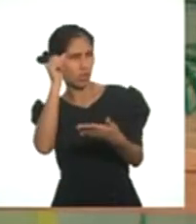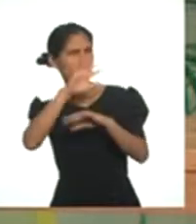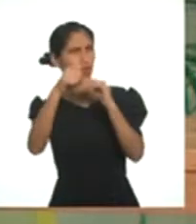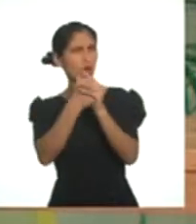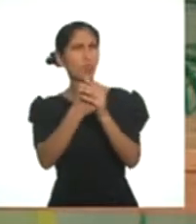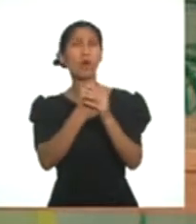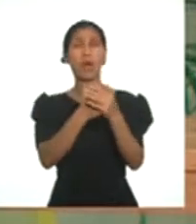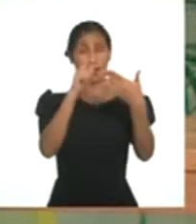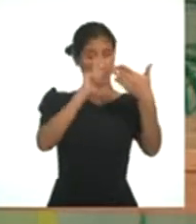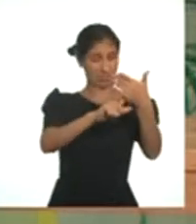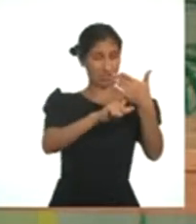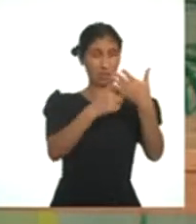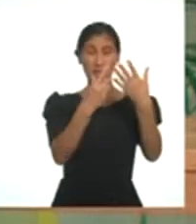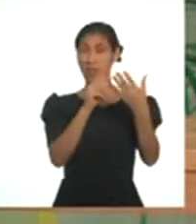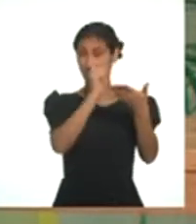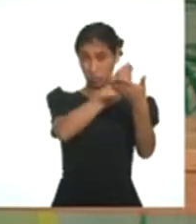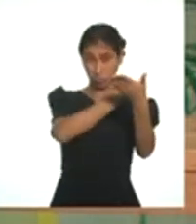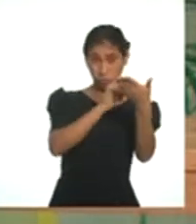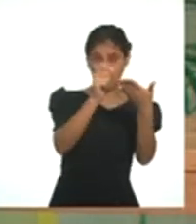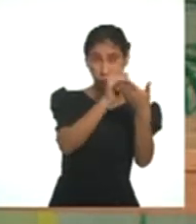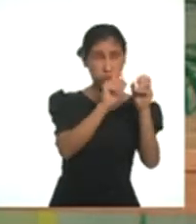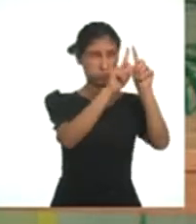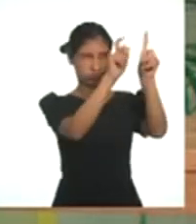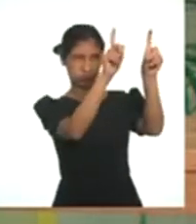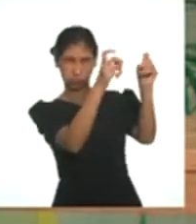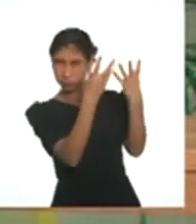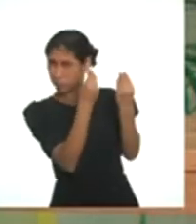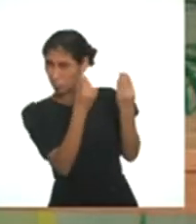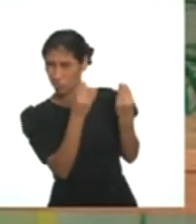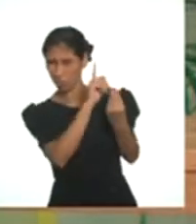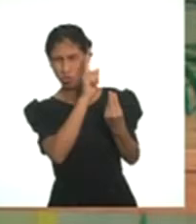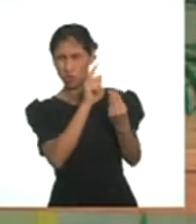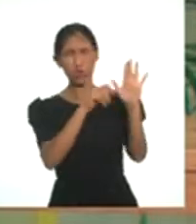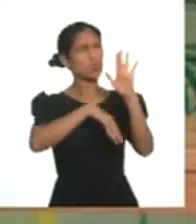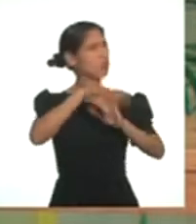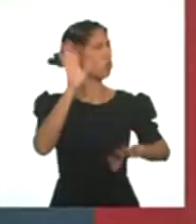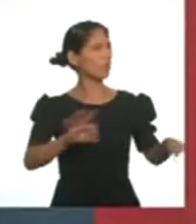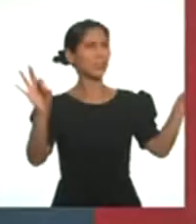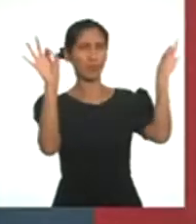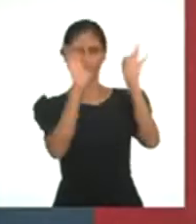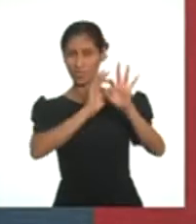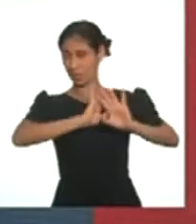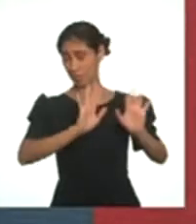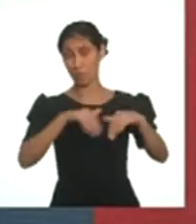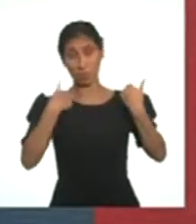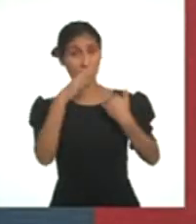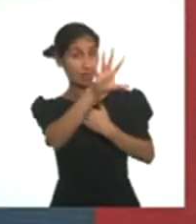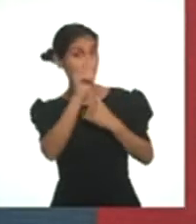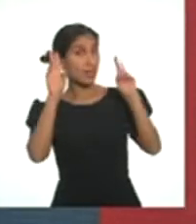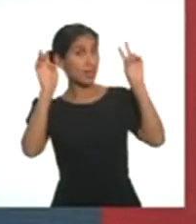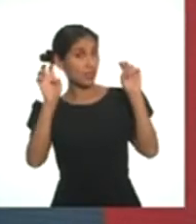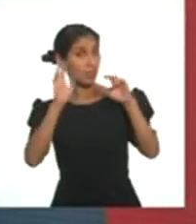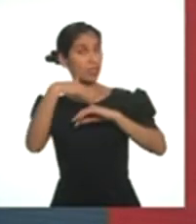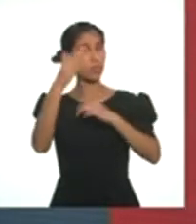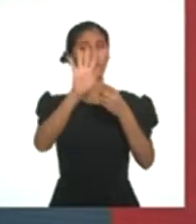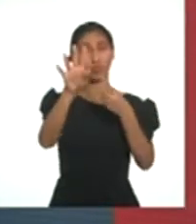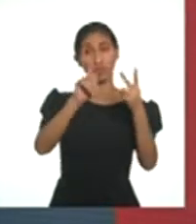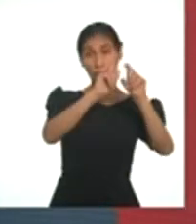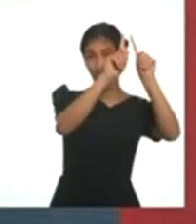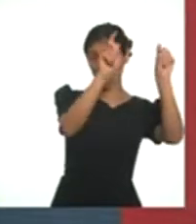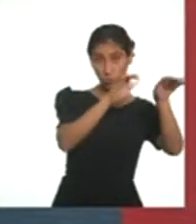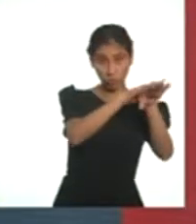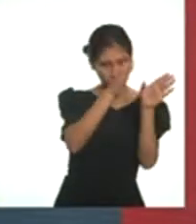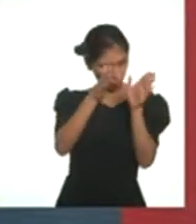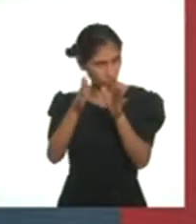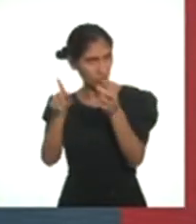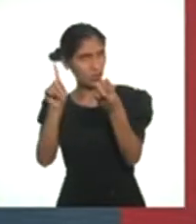no recargar el reportaje de información, solo lo que interesa al público, lo necesario y lo relevante. Pueden elegir el tema, preparar sus preguntas para